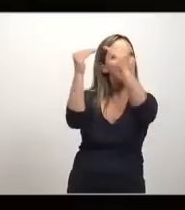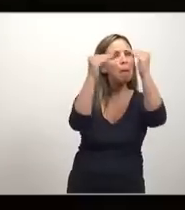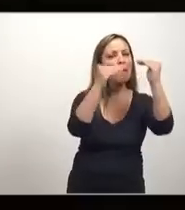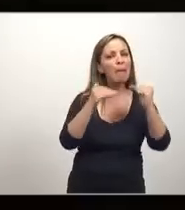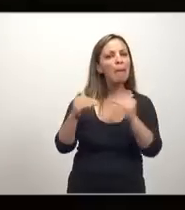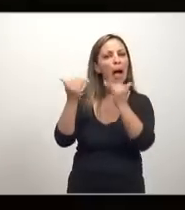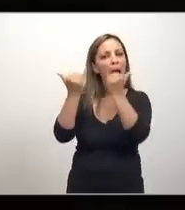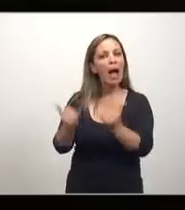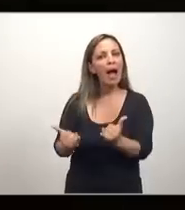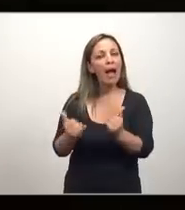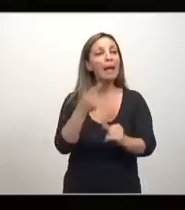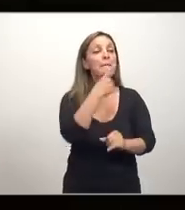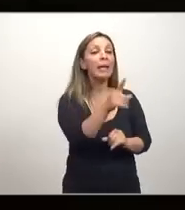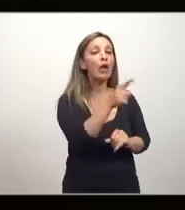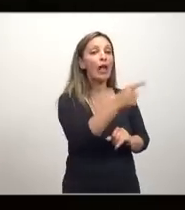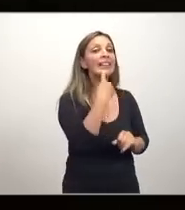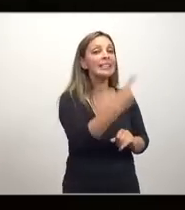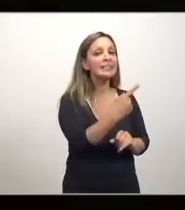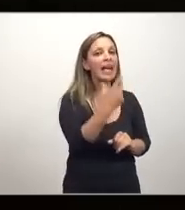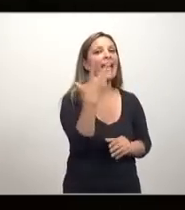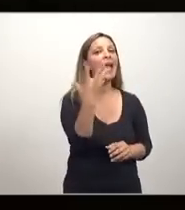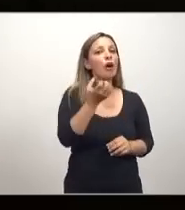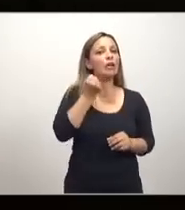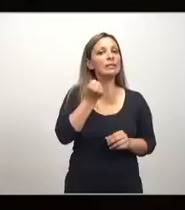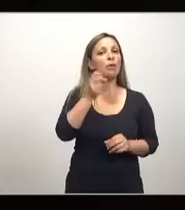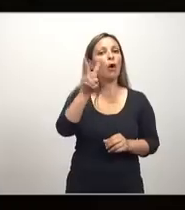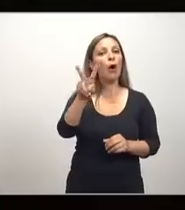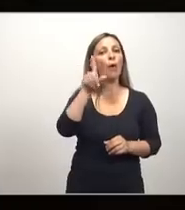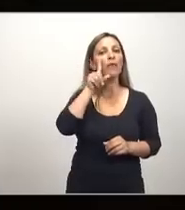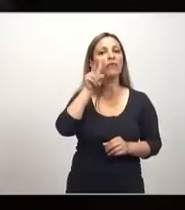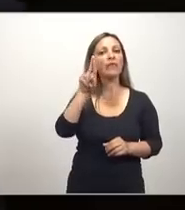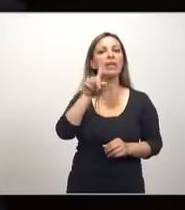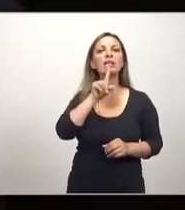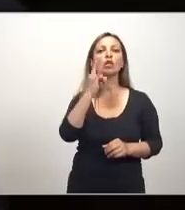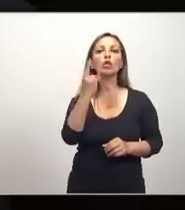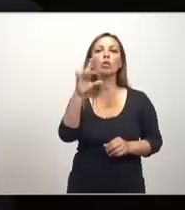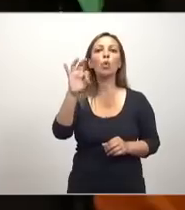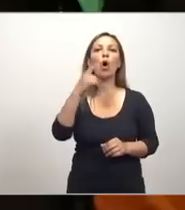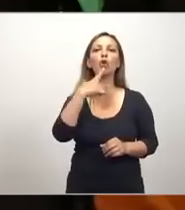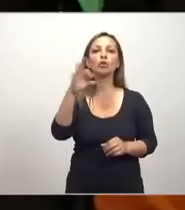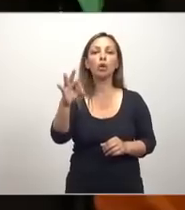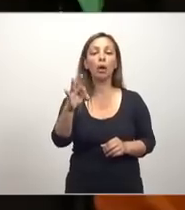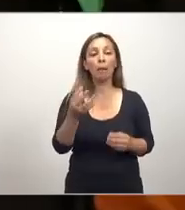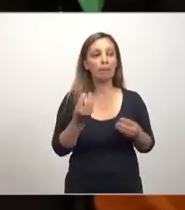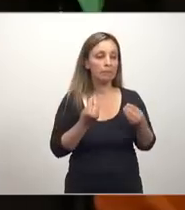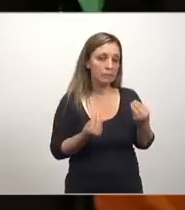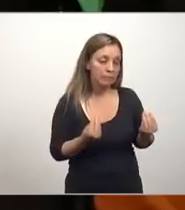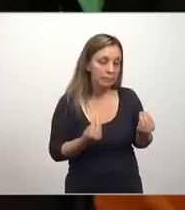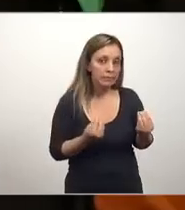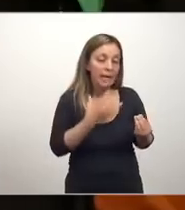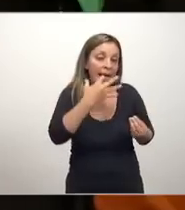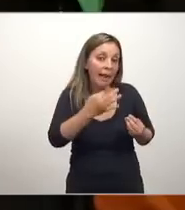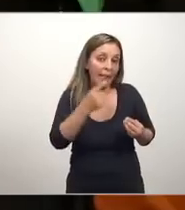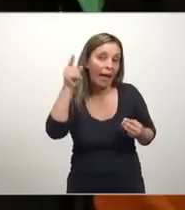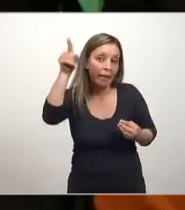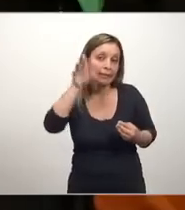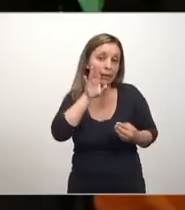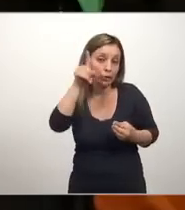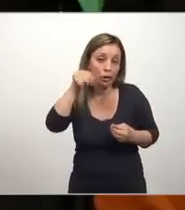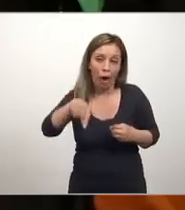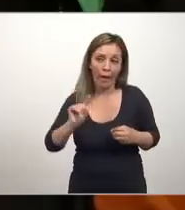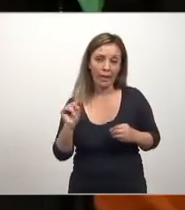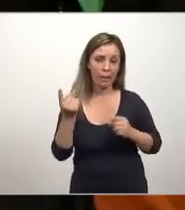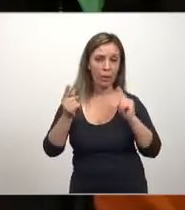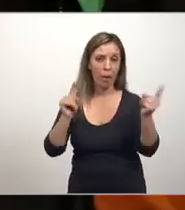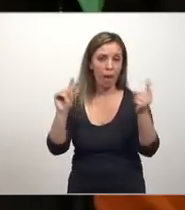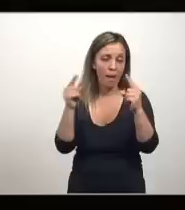del individualismo virtuoso de los estadounidenses. En el camino se perdió lo virtuoso y se quedaron solo con el individualismo. Y ahí están los problemas